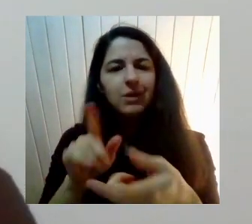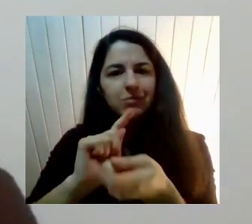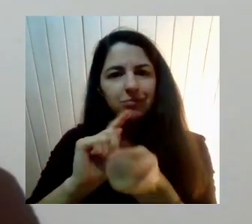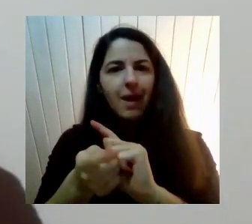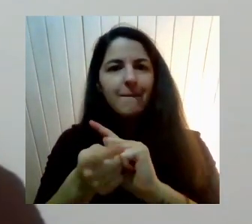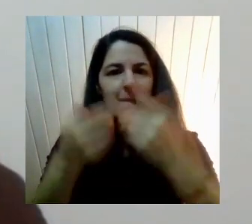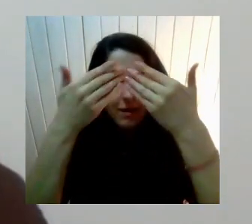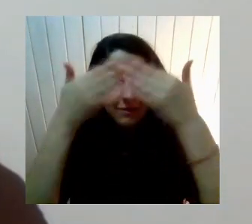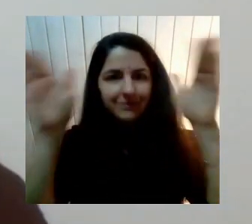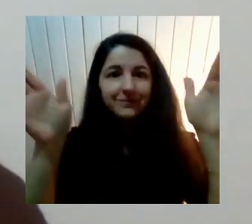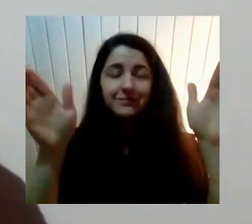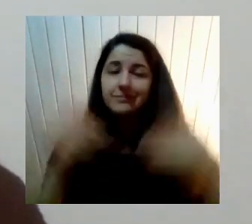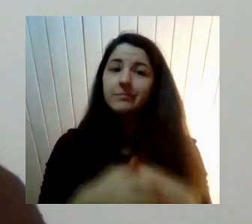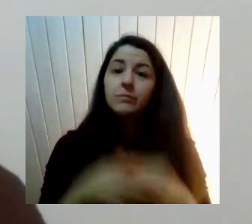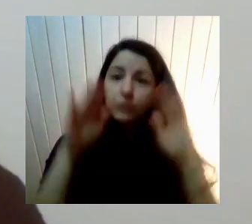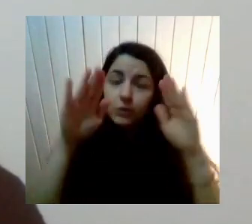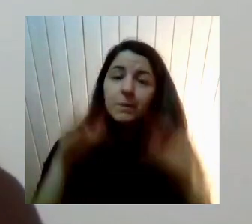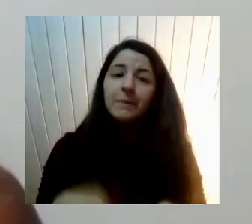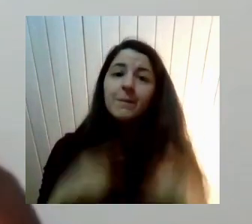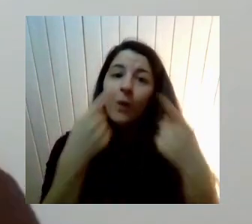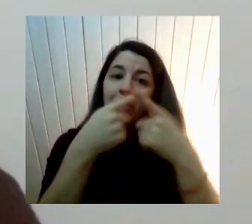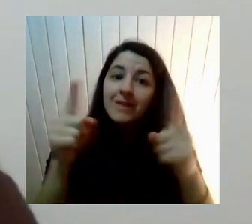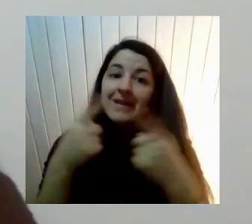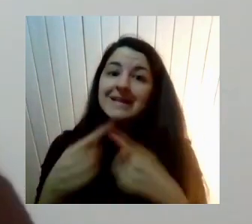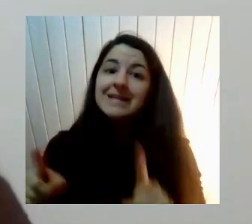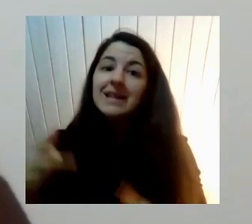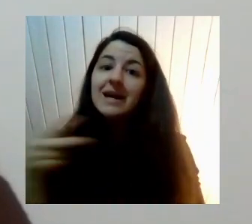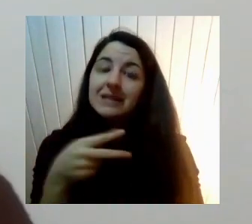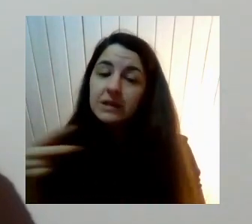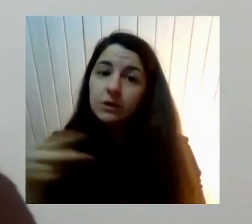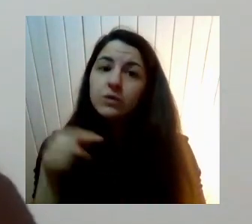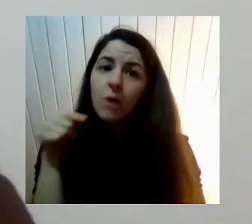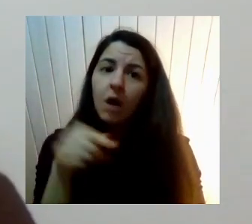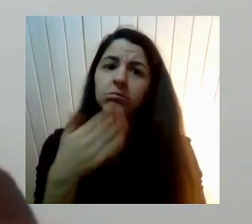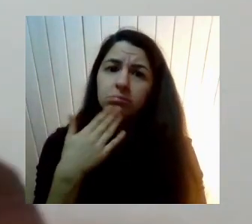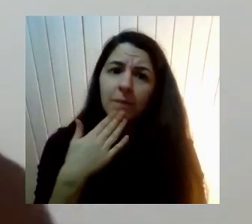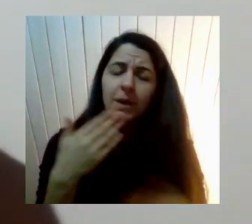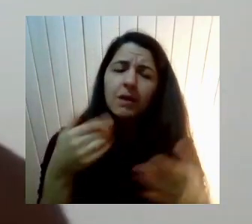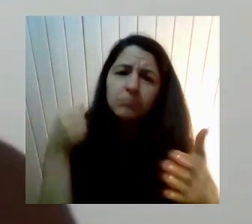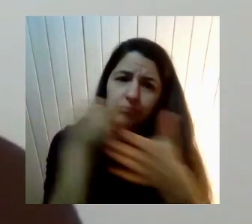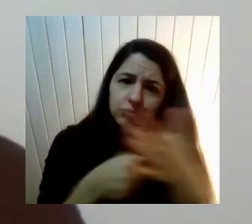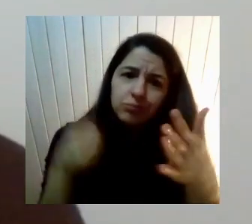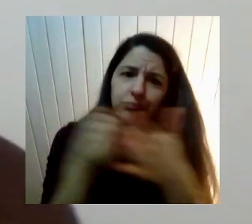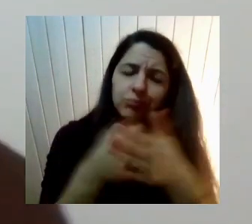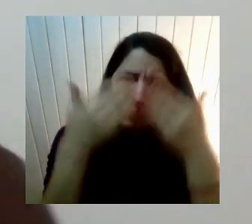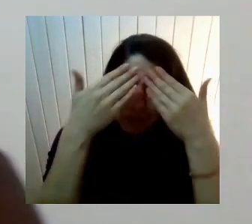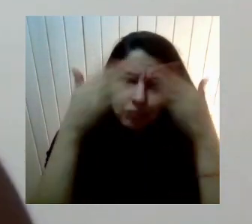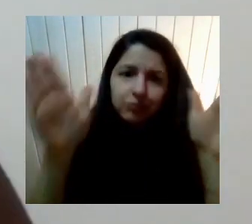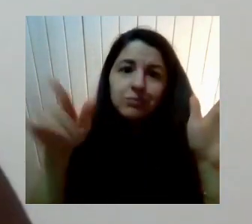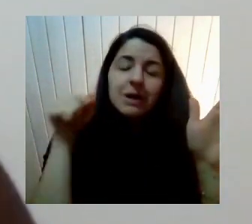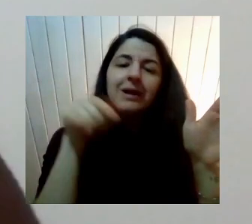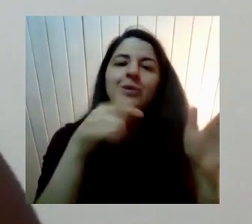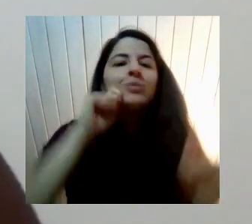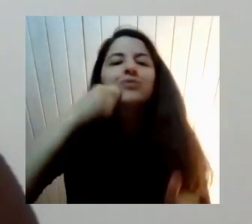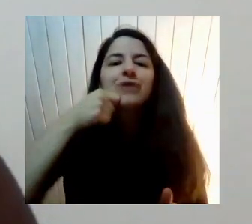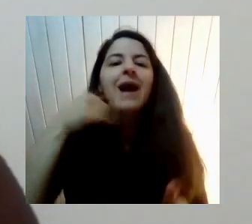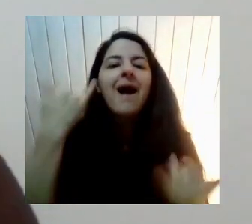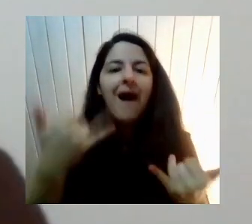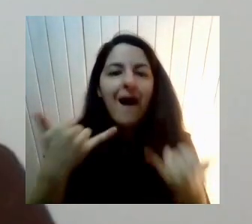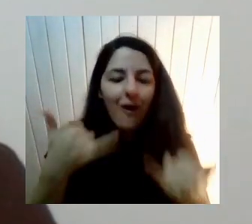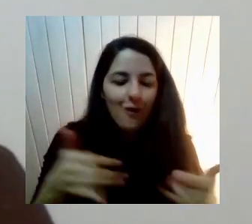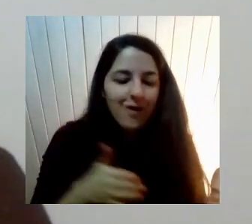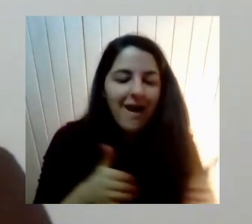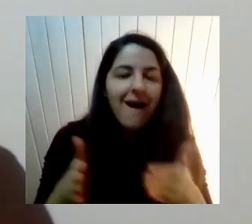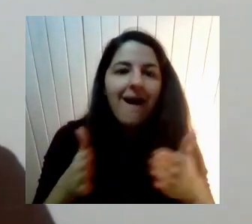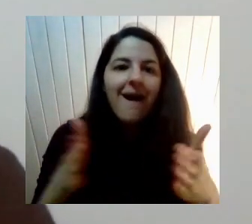Y de alguna manera Esto abierto camino Que hoy día Podamos estar discutiendo Estos temas Que podamos estar conectados Mientras estamos En nuestra cuarentena